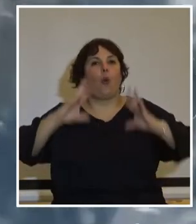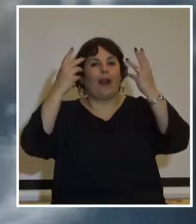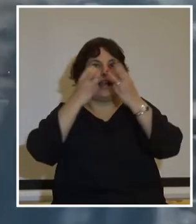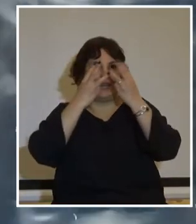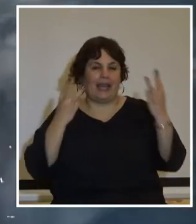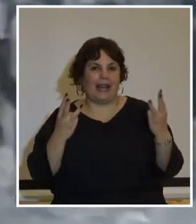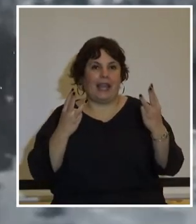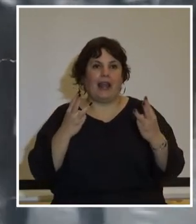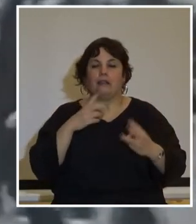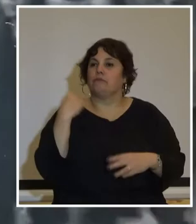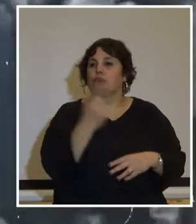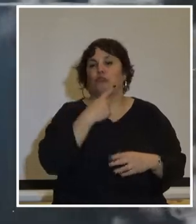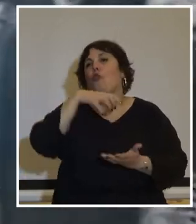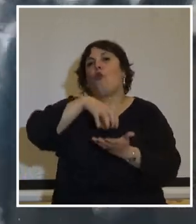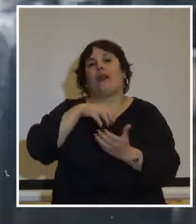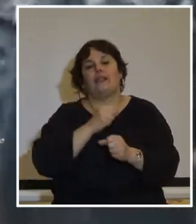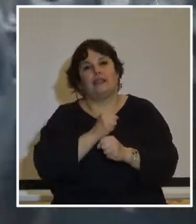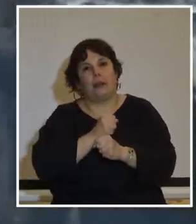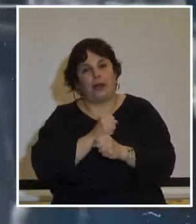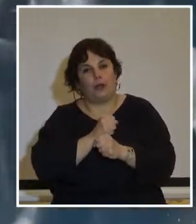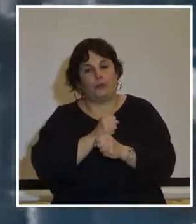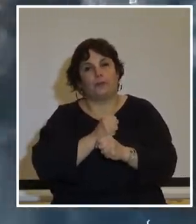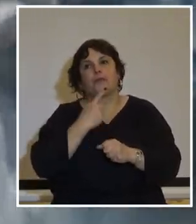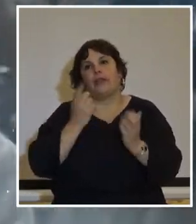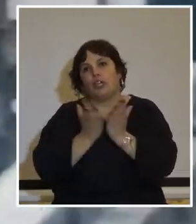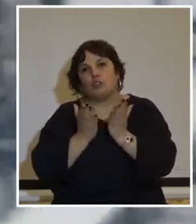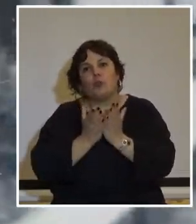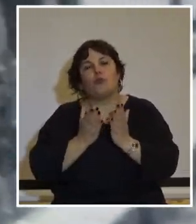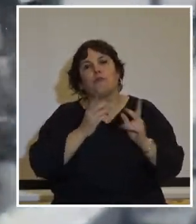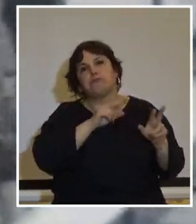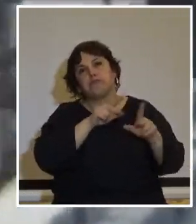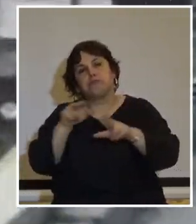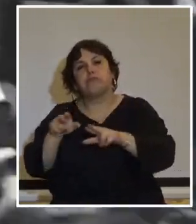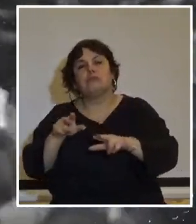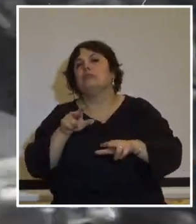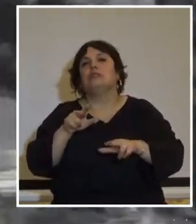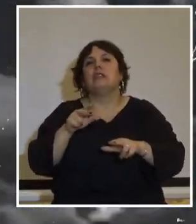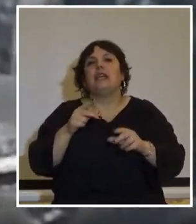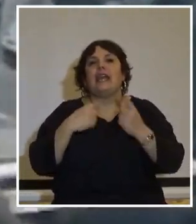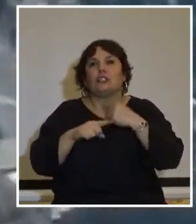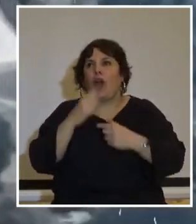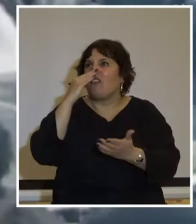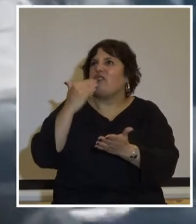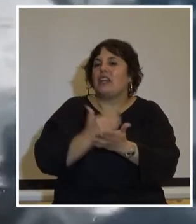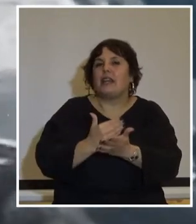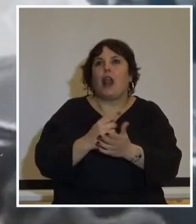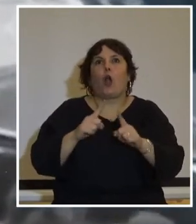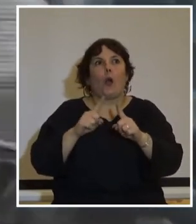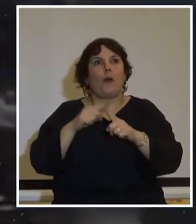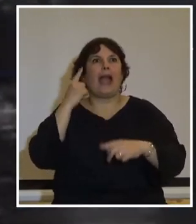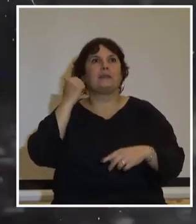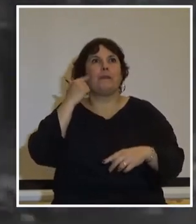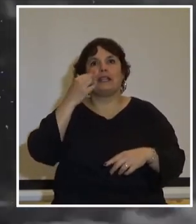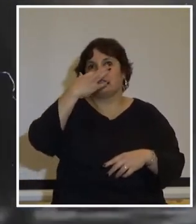ocupación de todos los lugares de trabajo y centros de estudio, se mantuvo durante 15 días. Lo que se constituyó en una experiencia